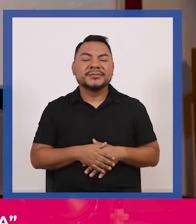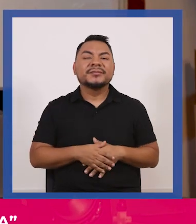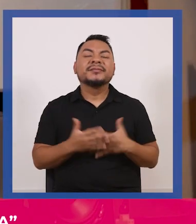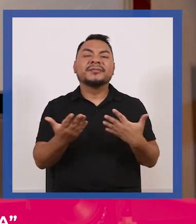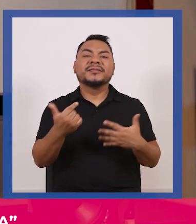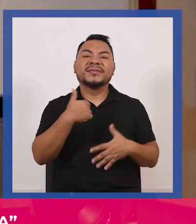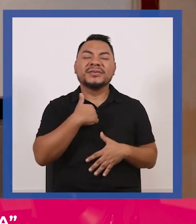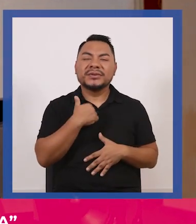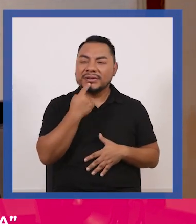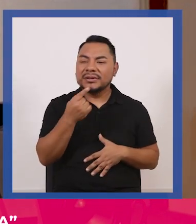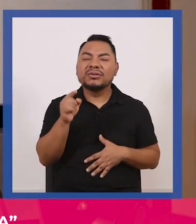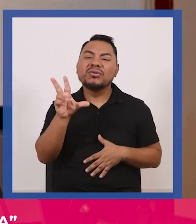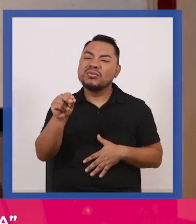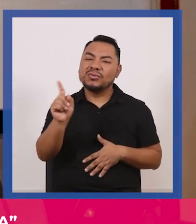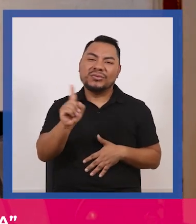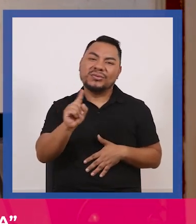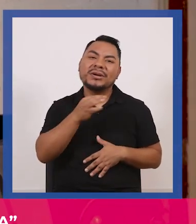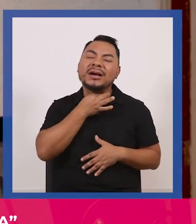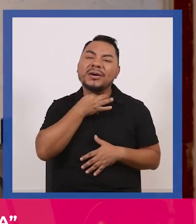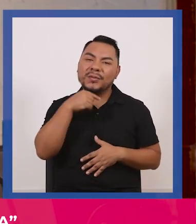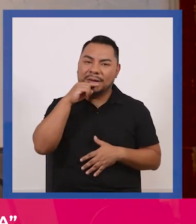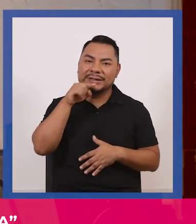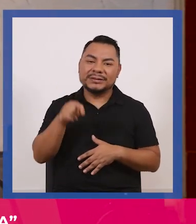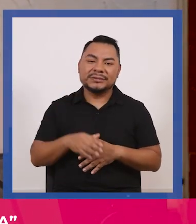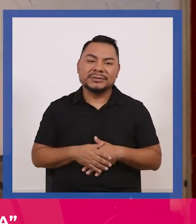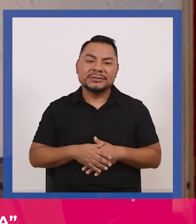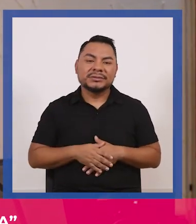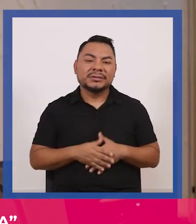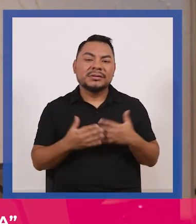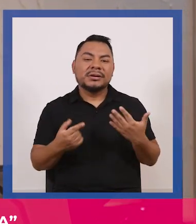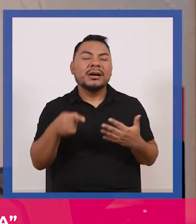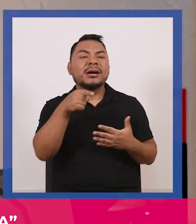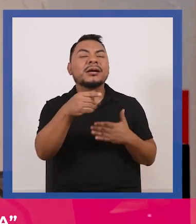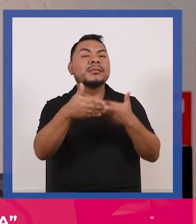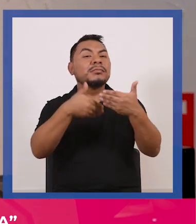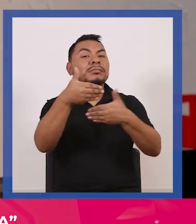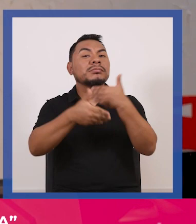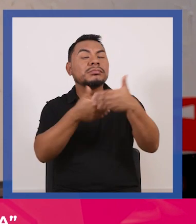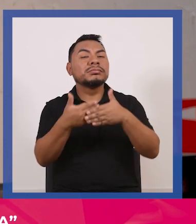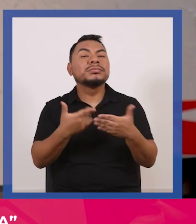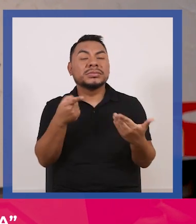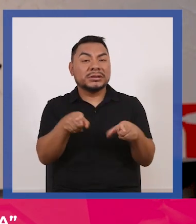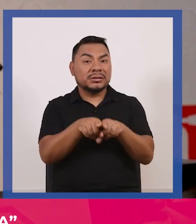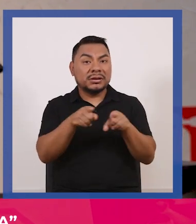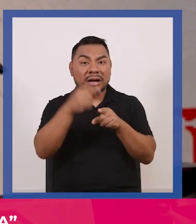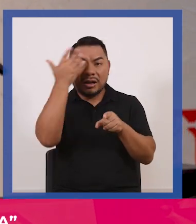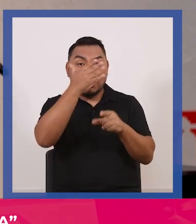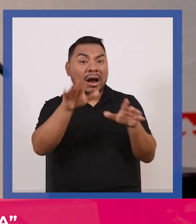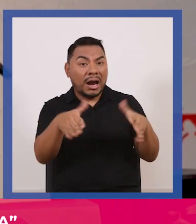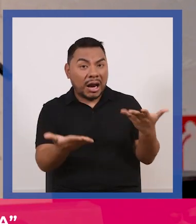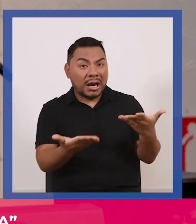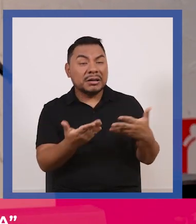y yo no abuelita ¿y el papel higiénico acaso es de color negro?